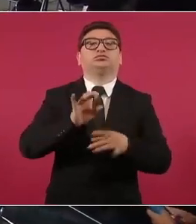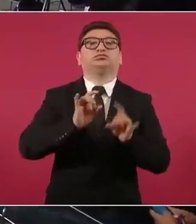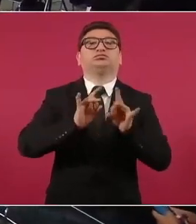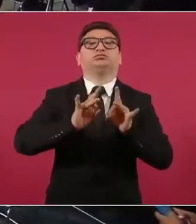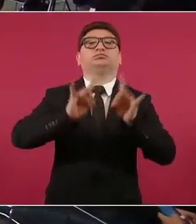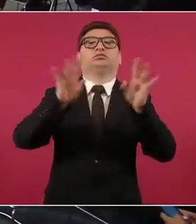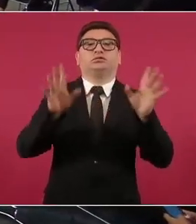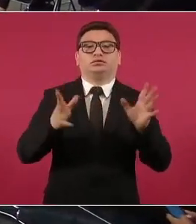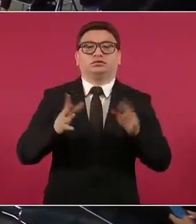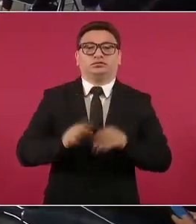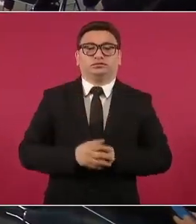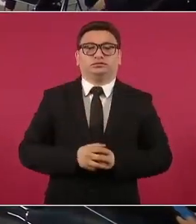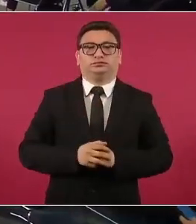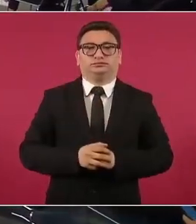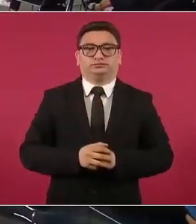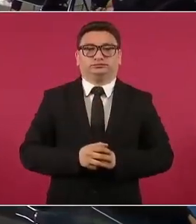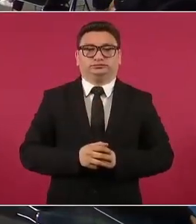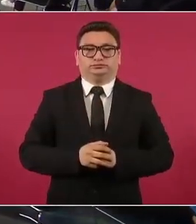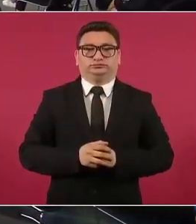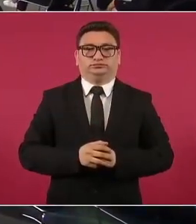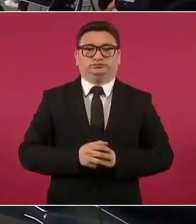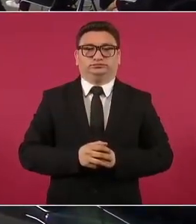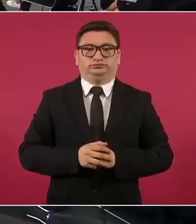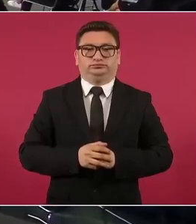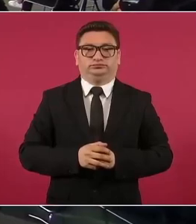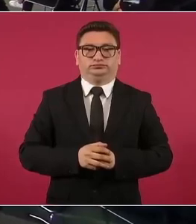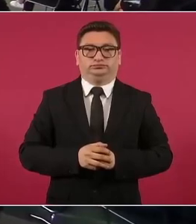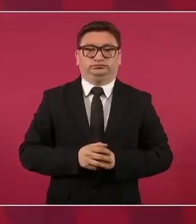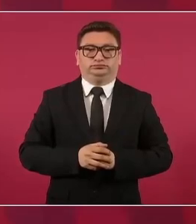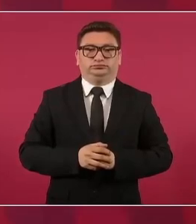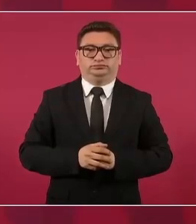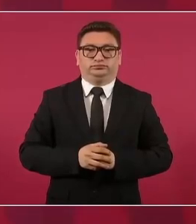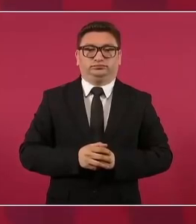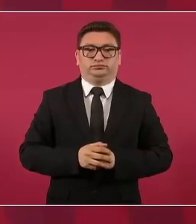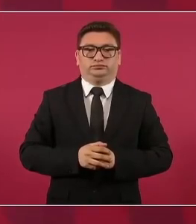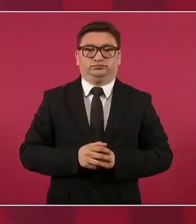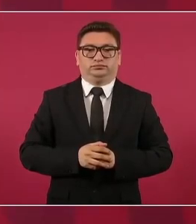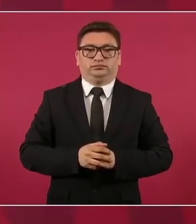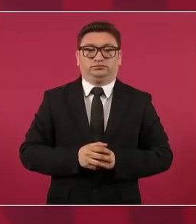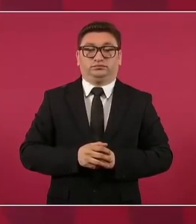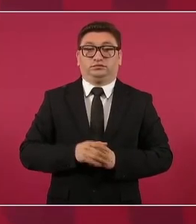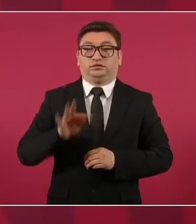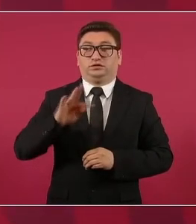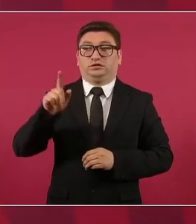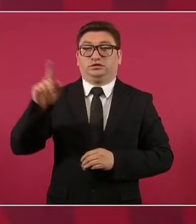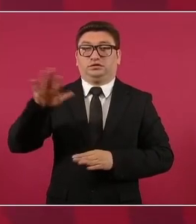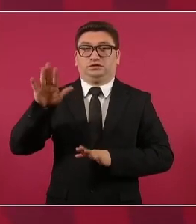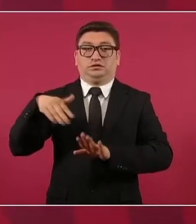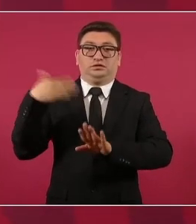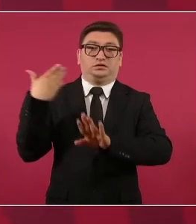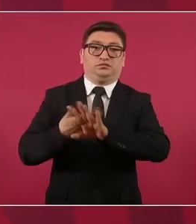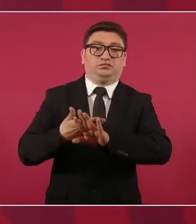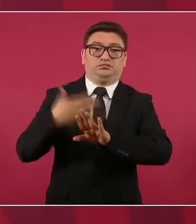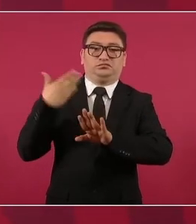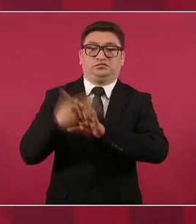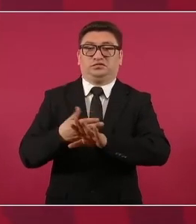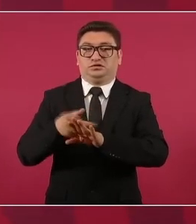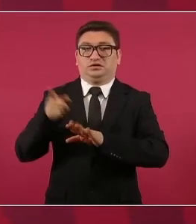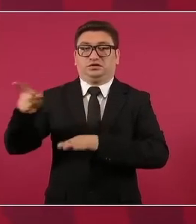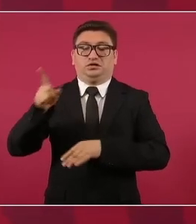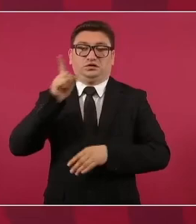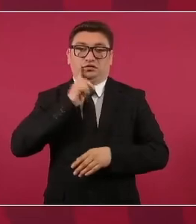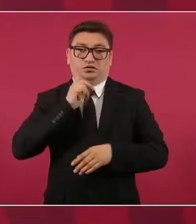zopilota disfrazada de chachalaca, digo de